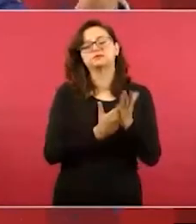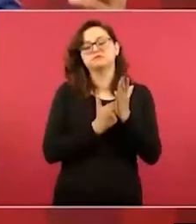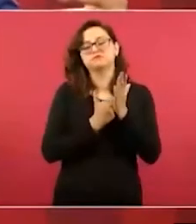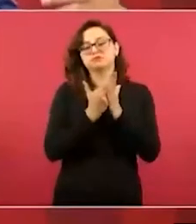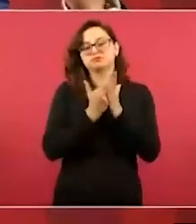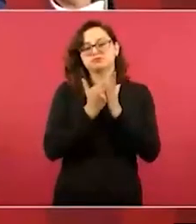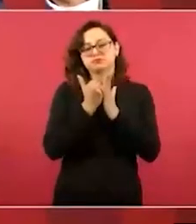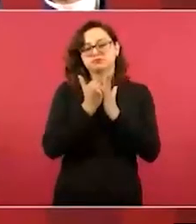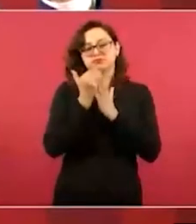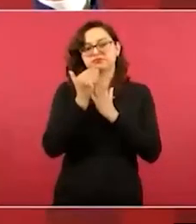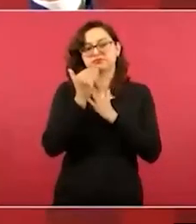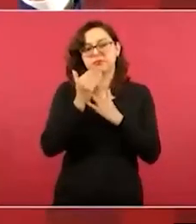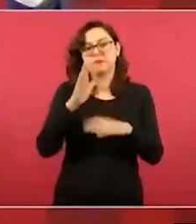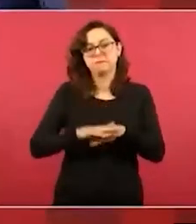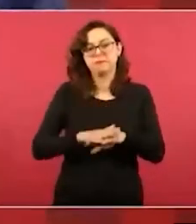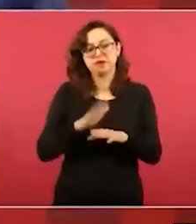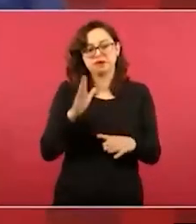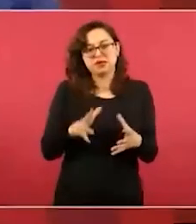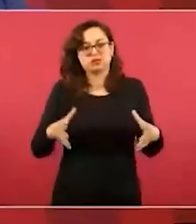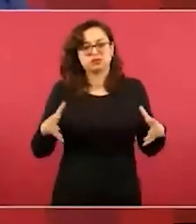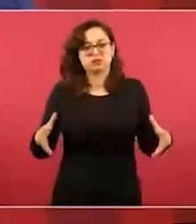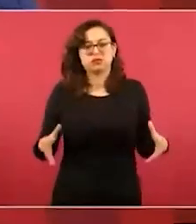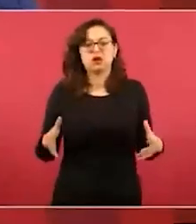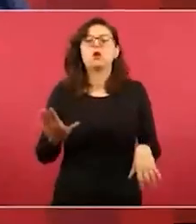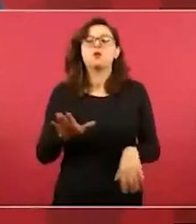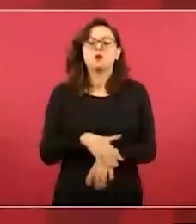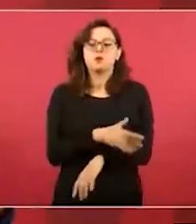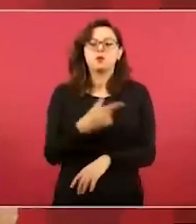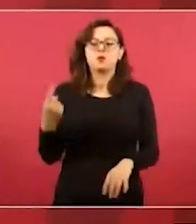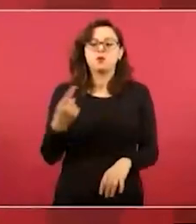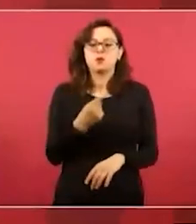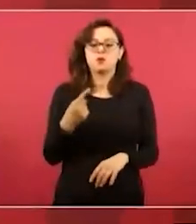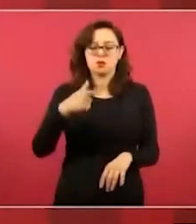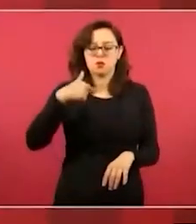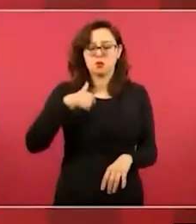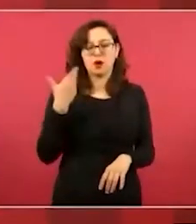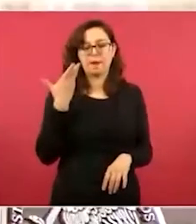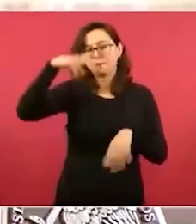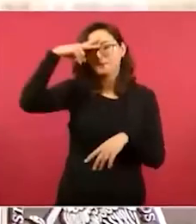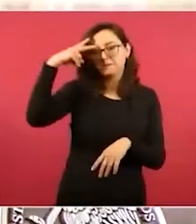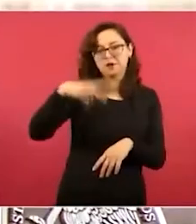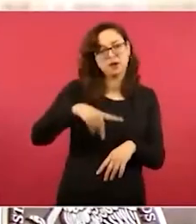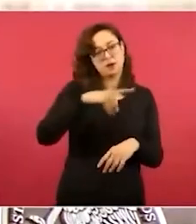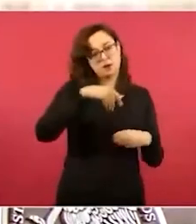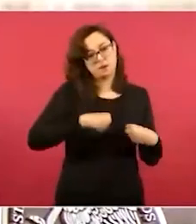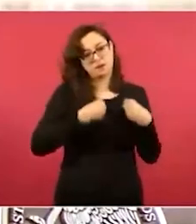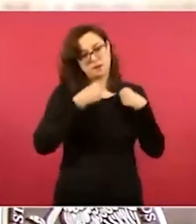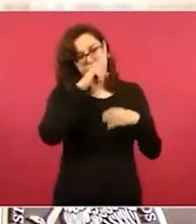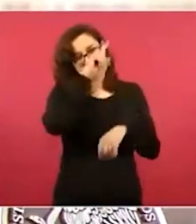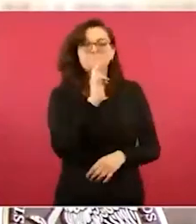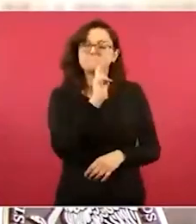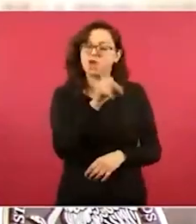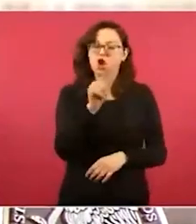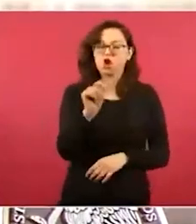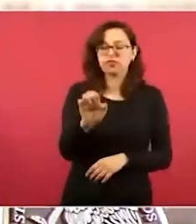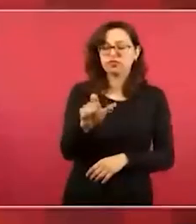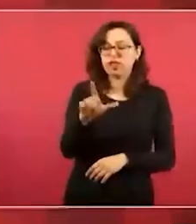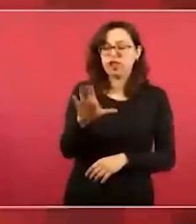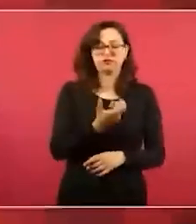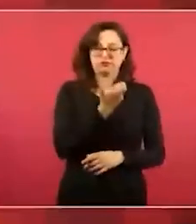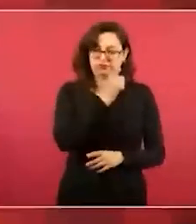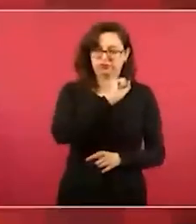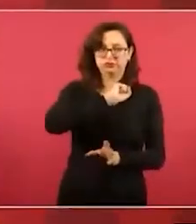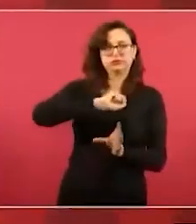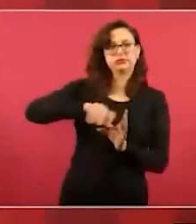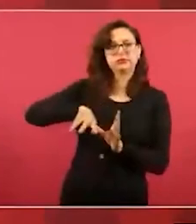mucho Porque le vamos a pedir a los paisanos Que utilicen esa vía Segura